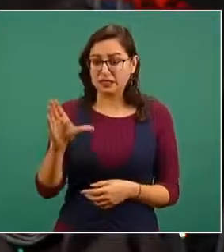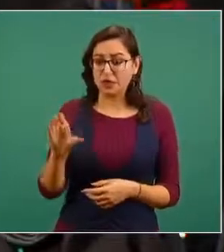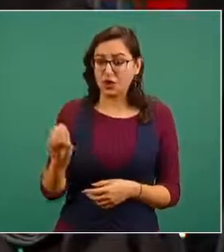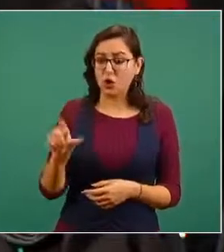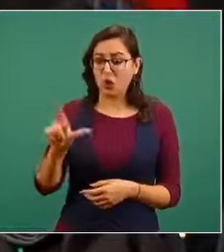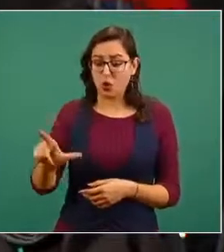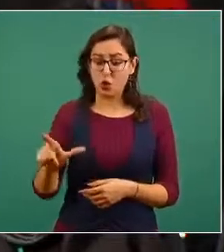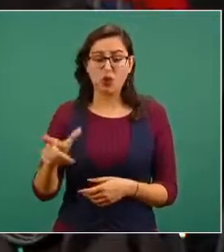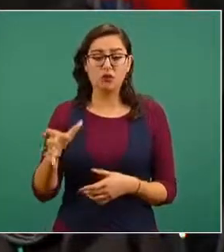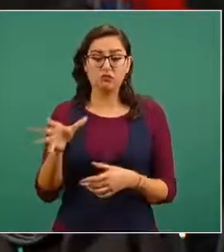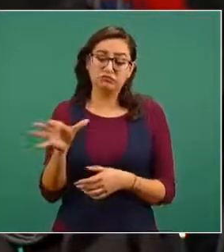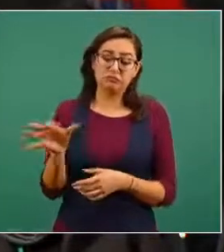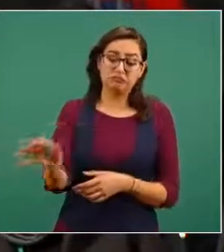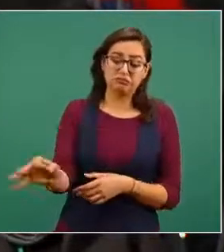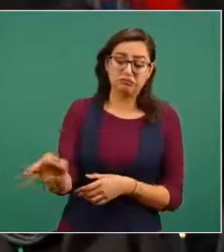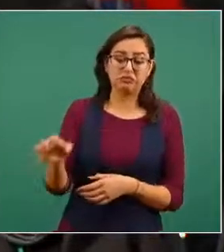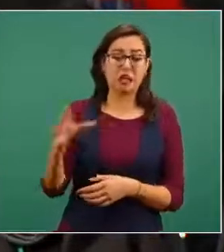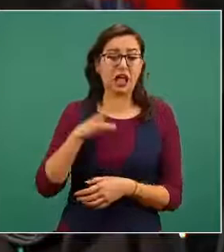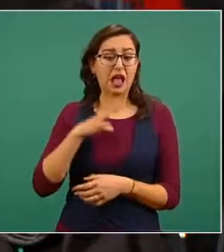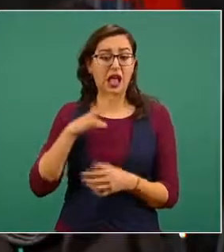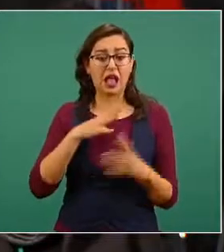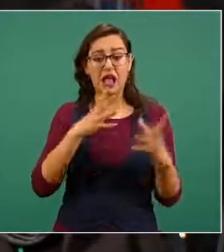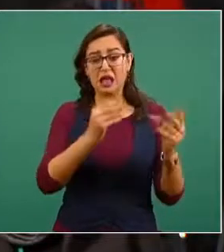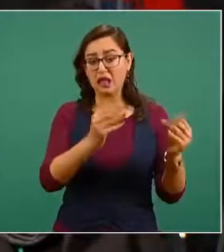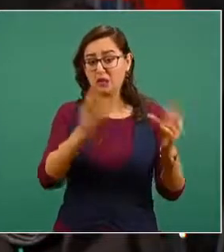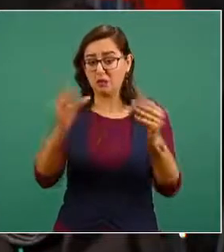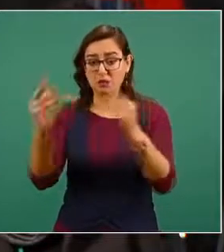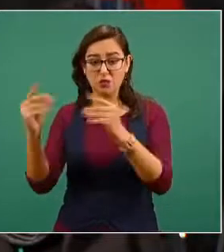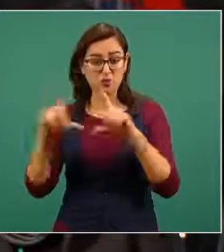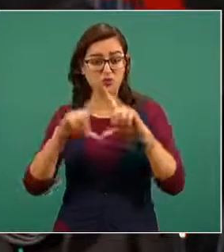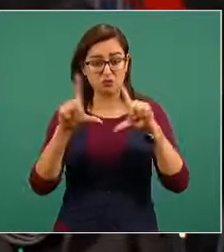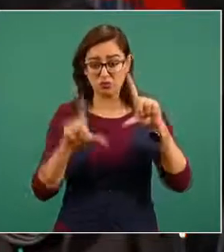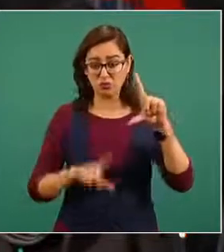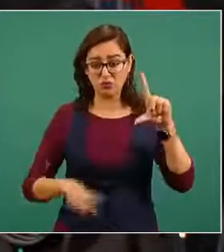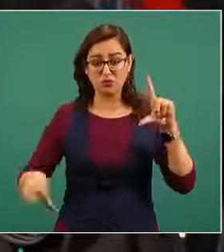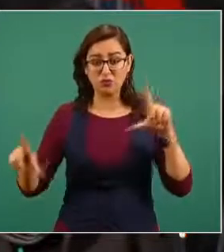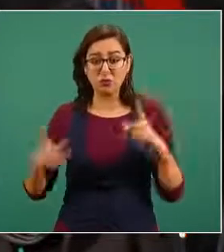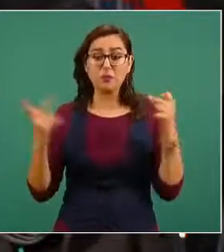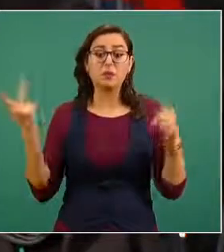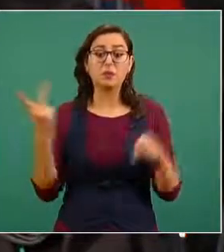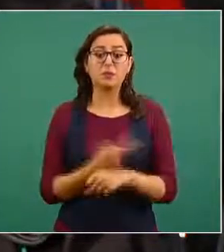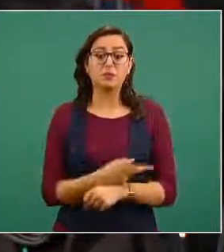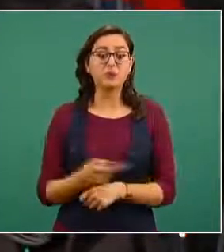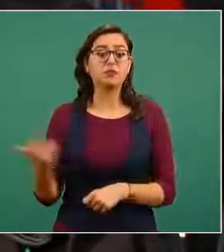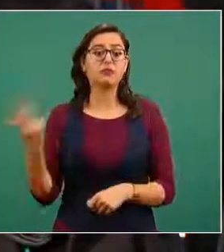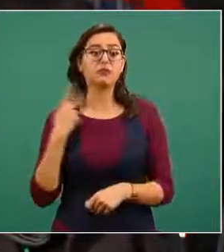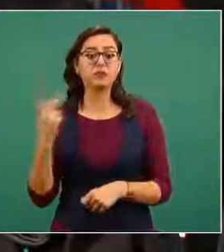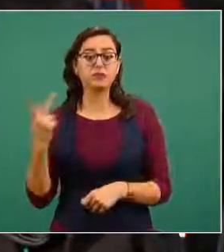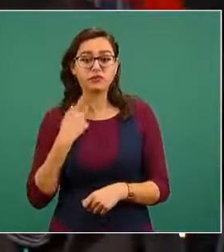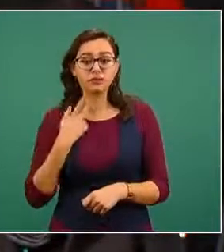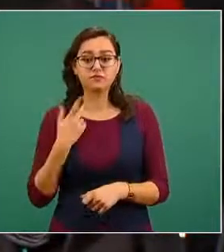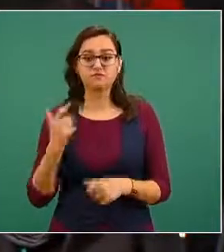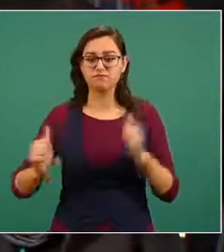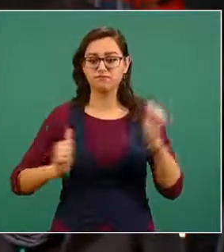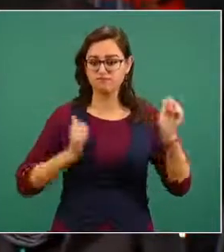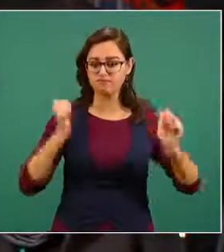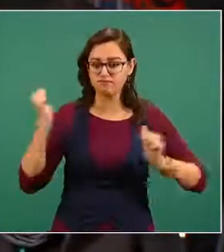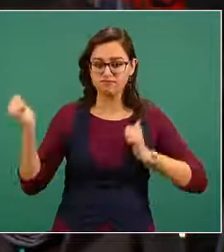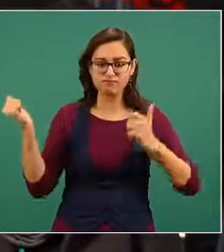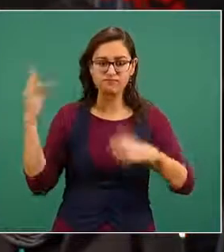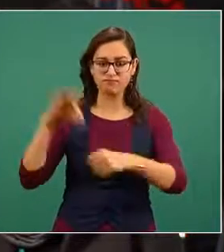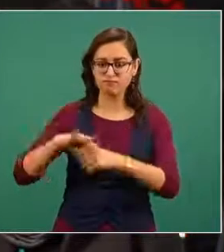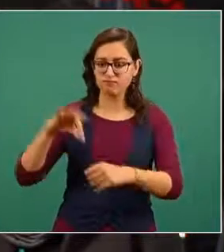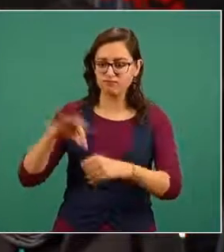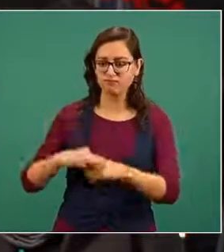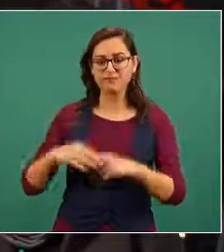esta zona existen cientos en el país donde son utilizadas por políticos en tiempos de elecciones para